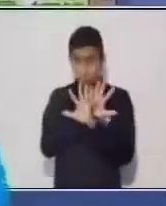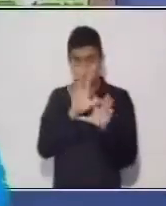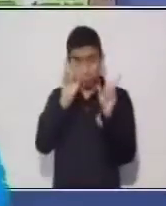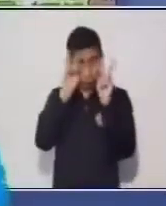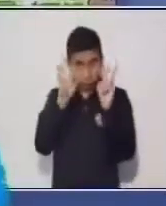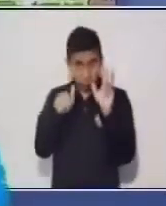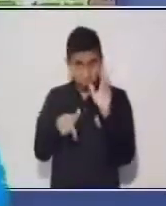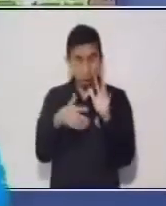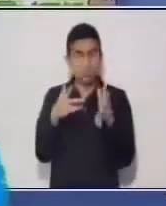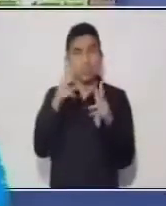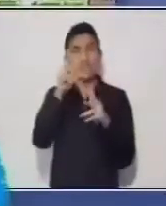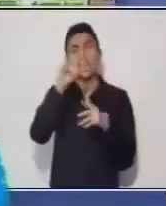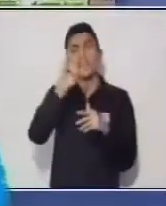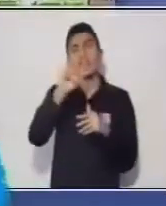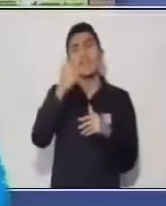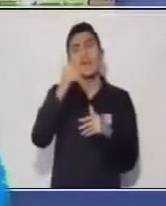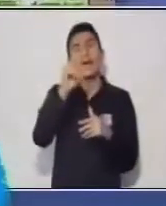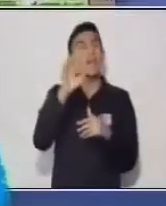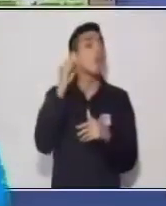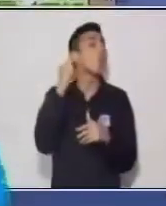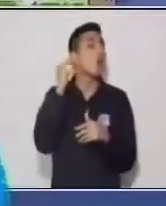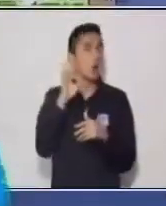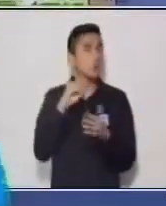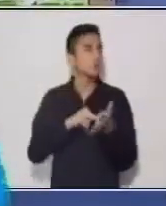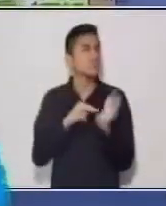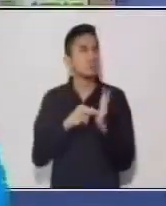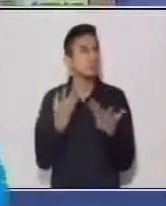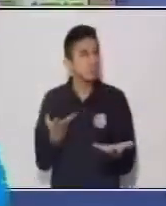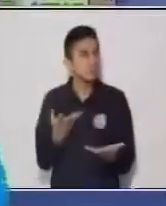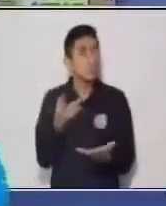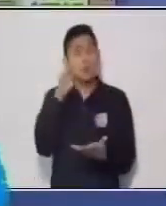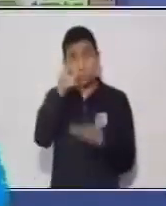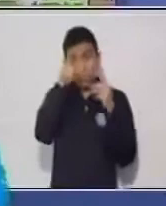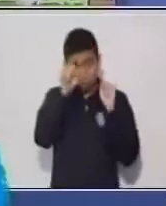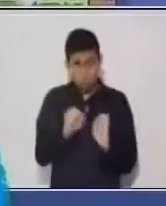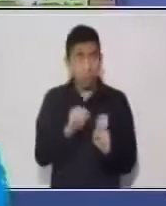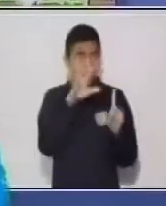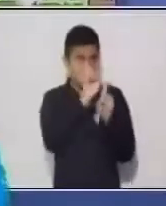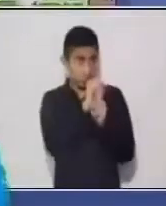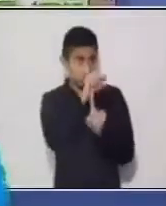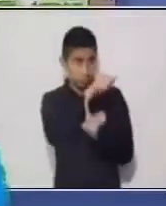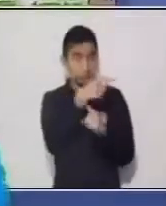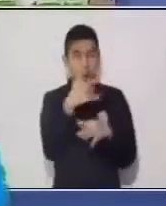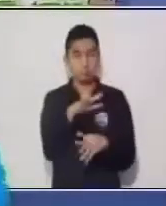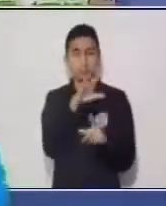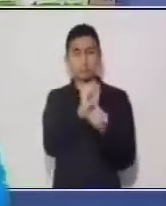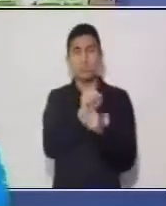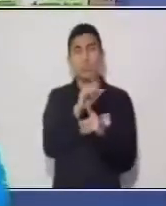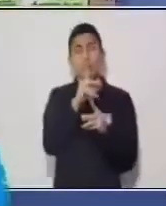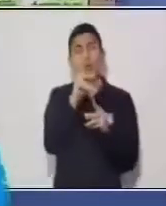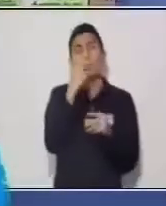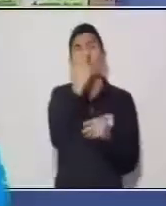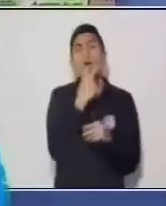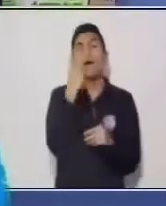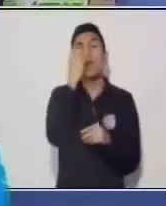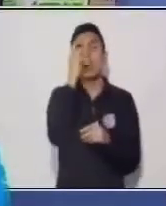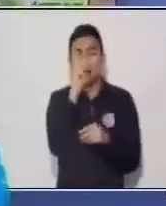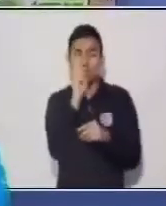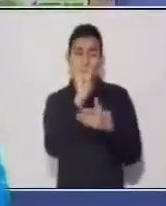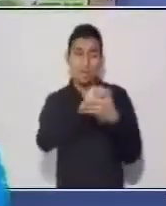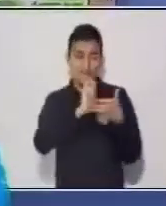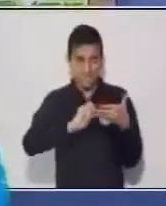que es el diálogo. El diálogo lo podemos nosotros encontrar tanto oral o escrito.